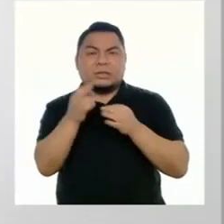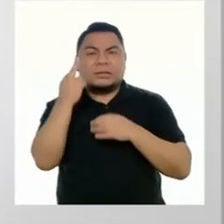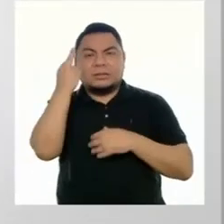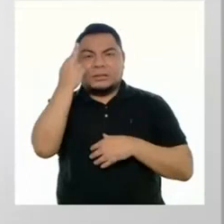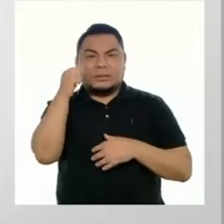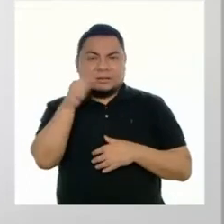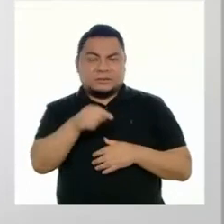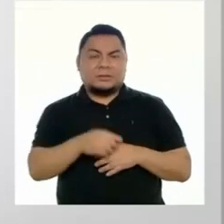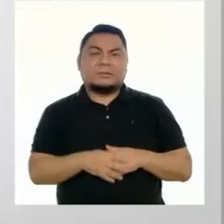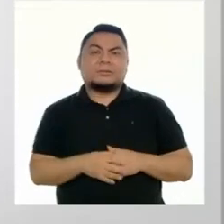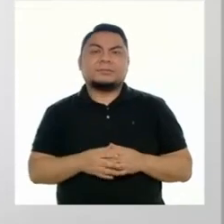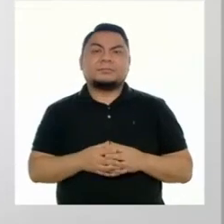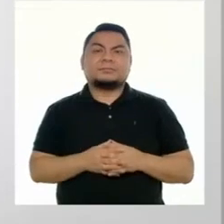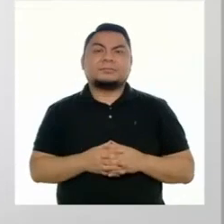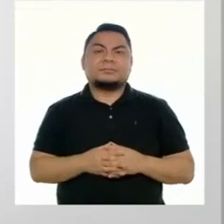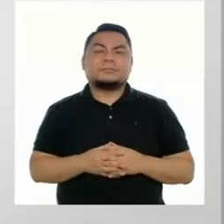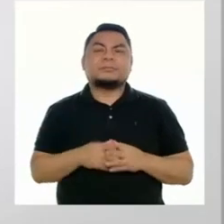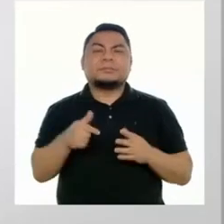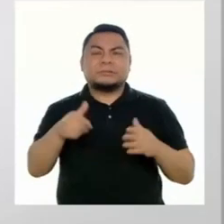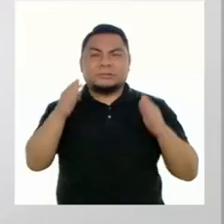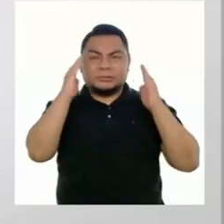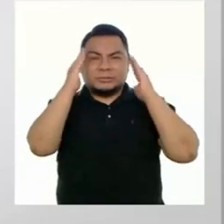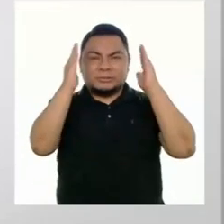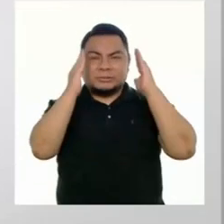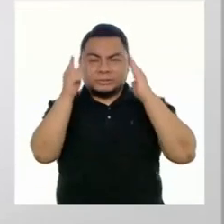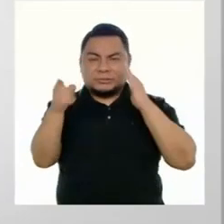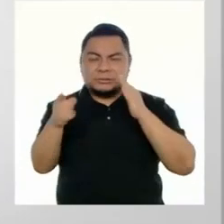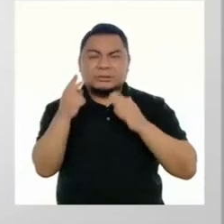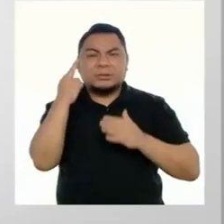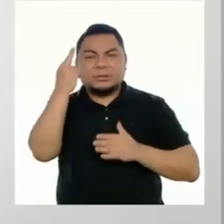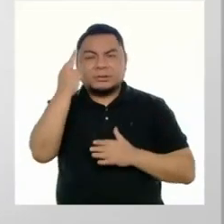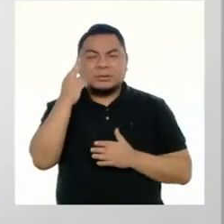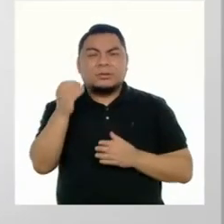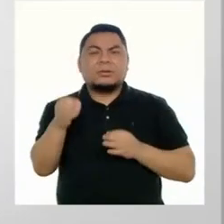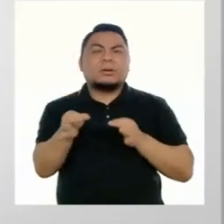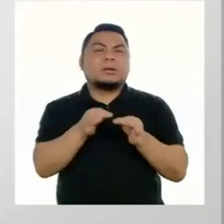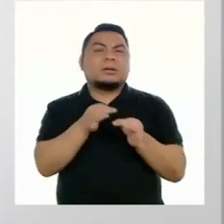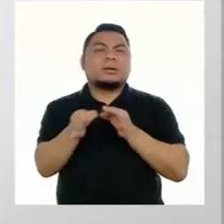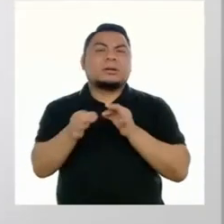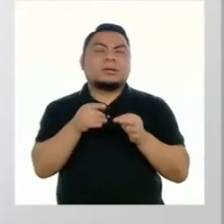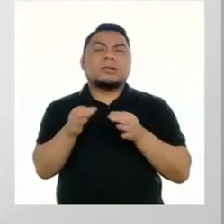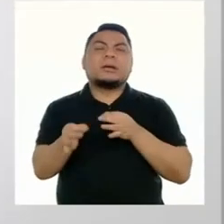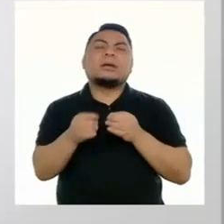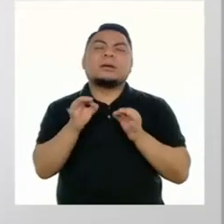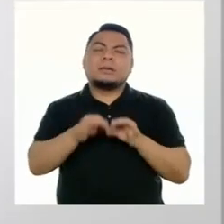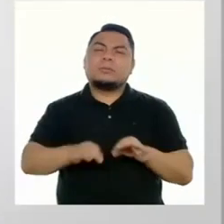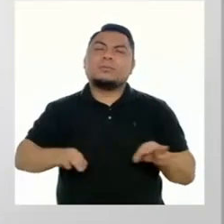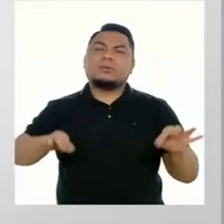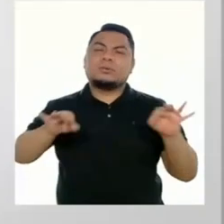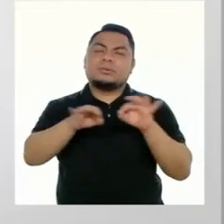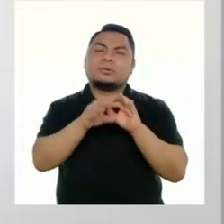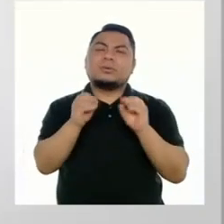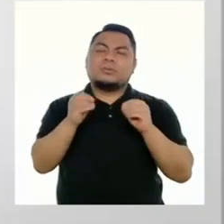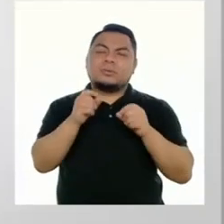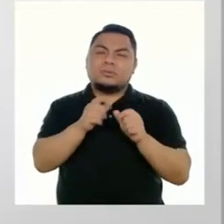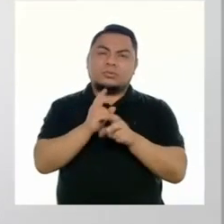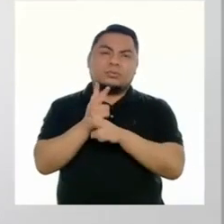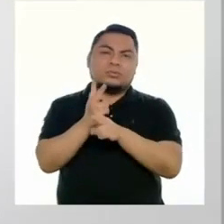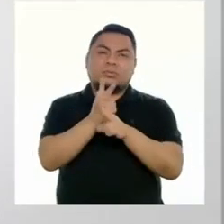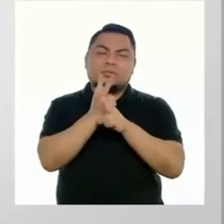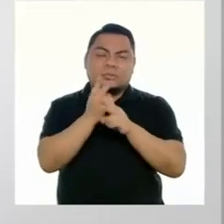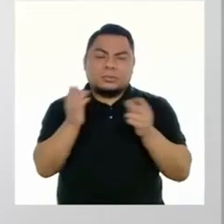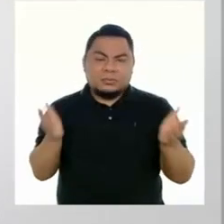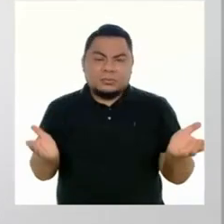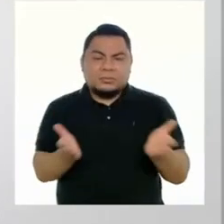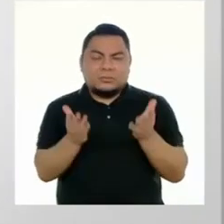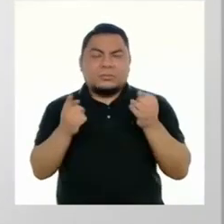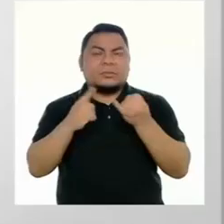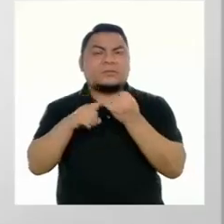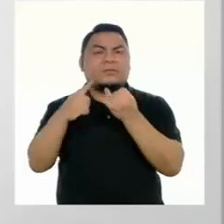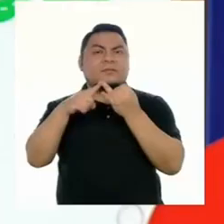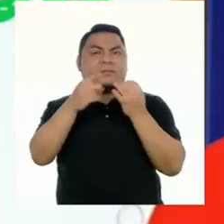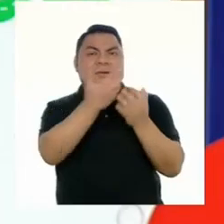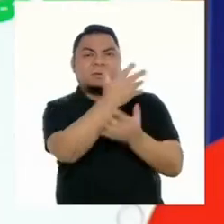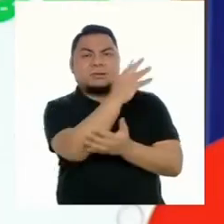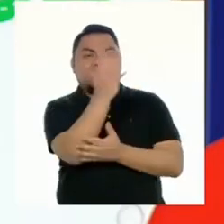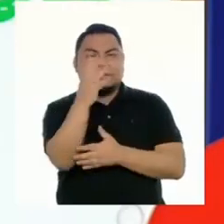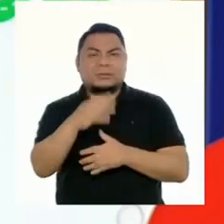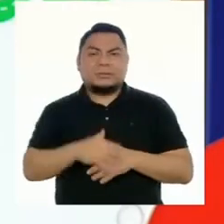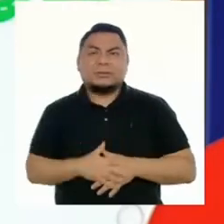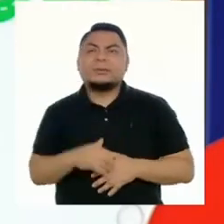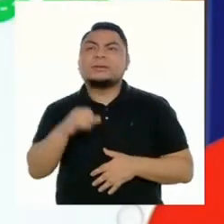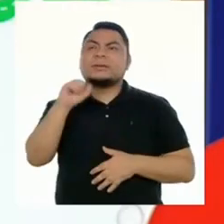reflexionar sobre ello. Prestemos atención a las razones o argumentos que explican la importancia de conservar y promover la biodiversidad.